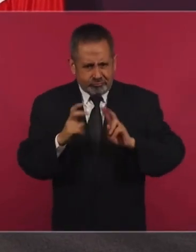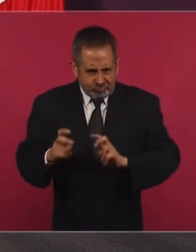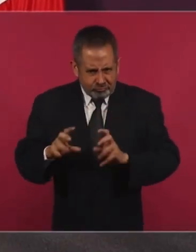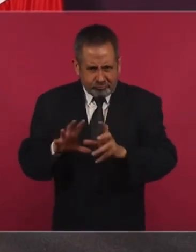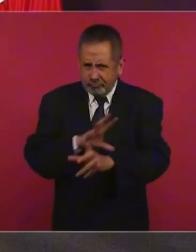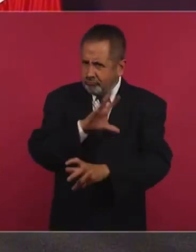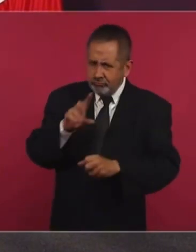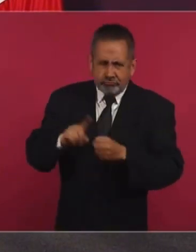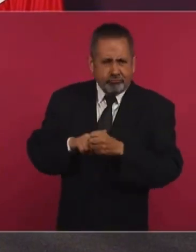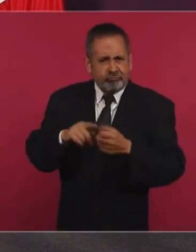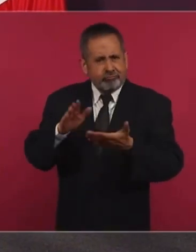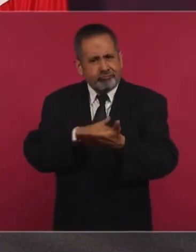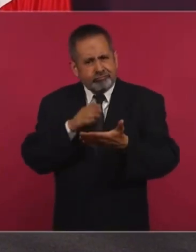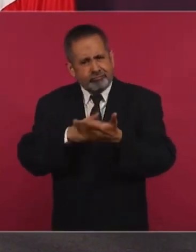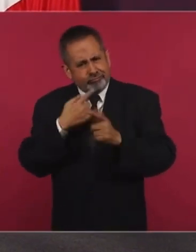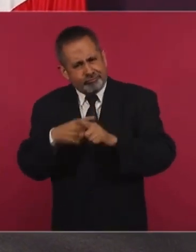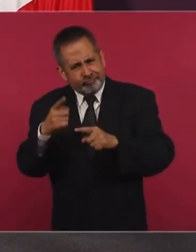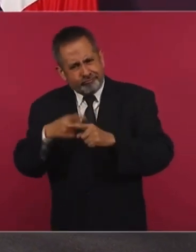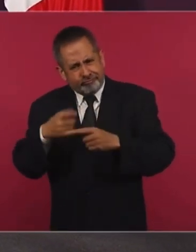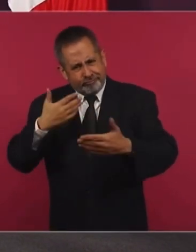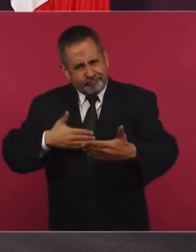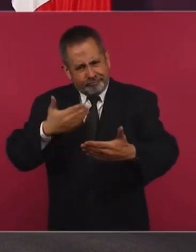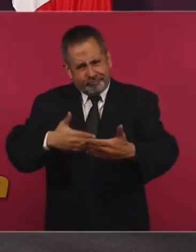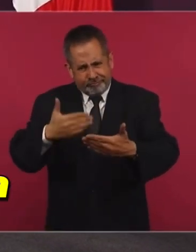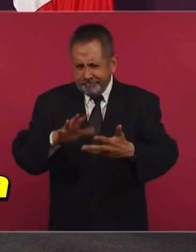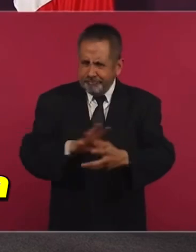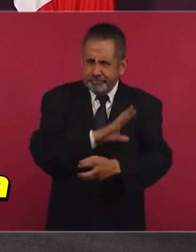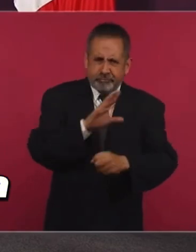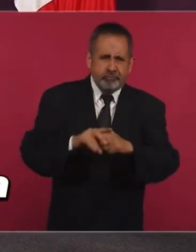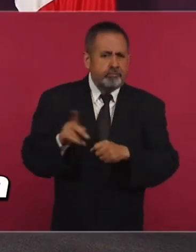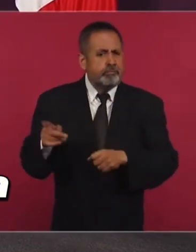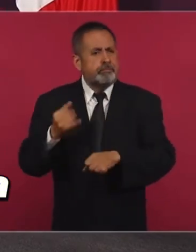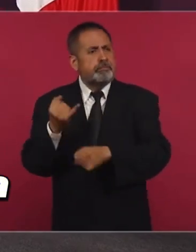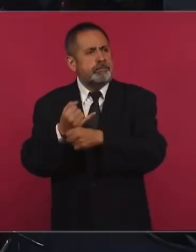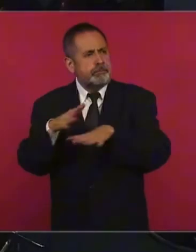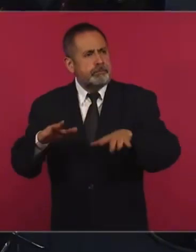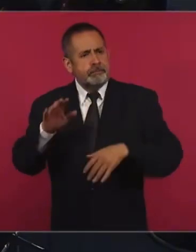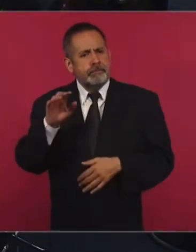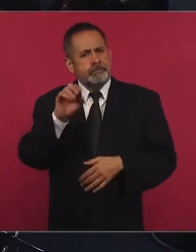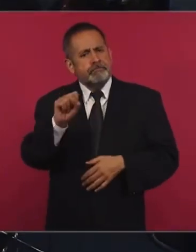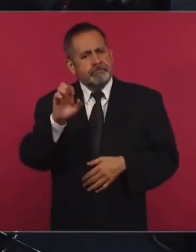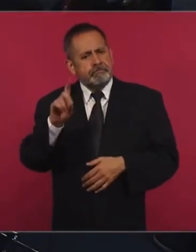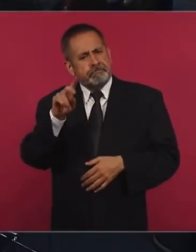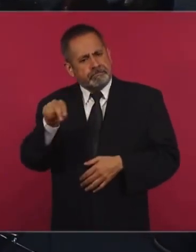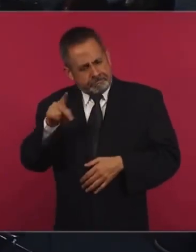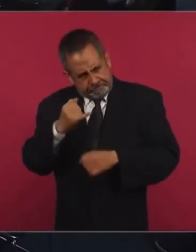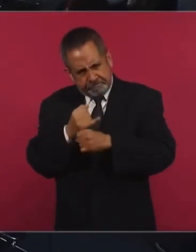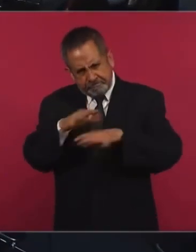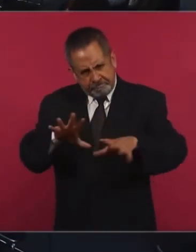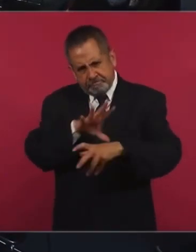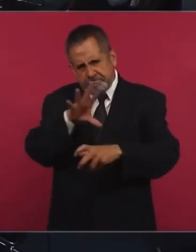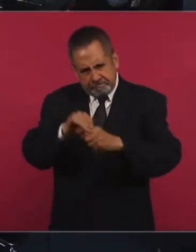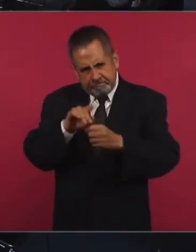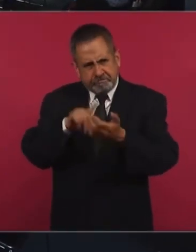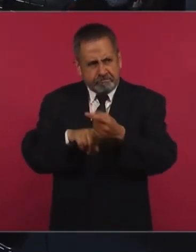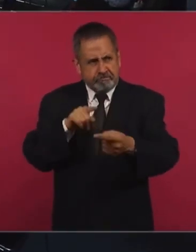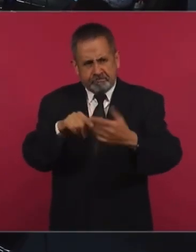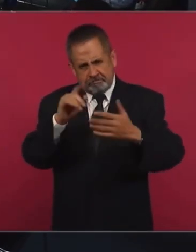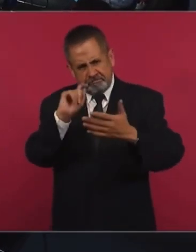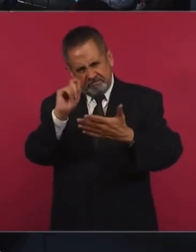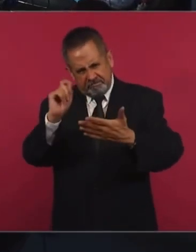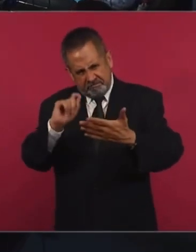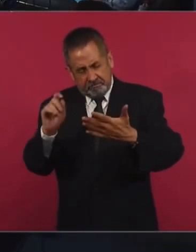todos los documentos, un informe de la Secretaría de la Defensa, una relatoría.